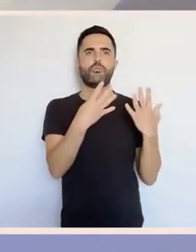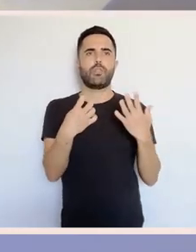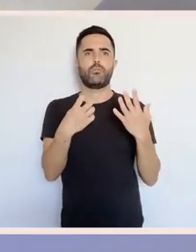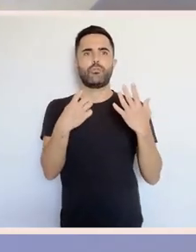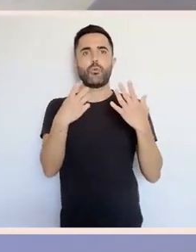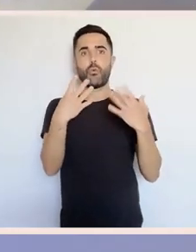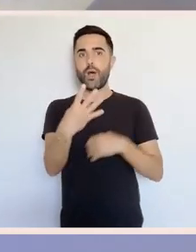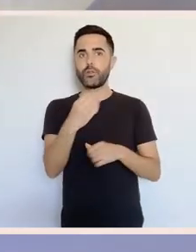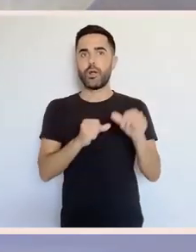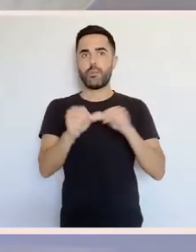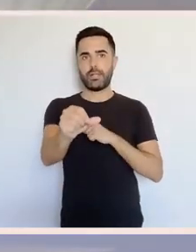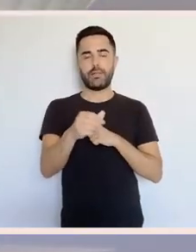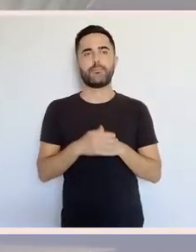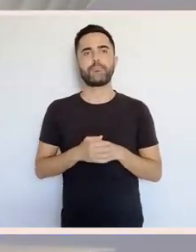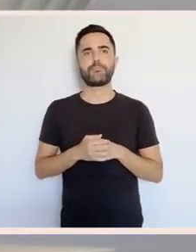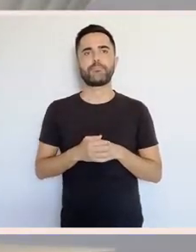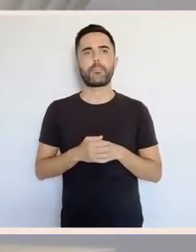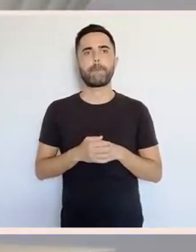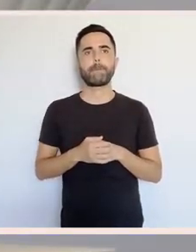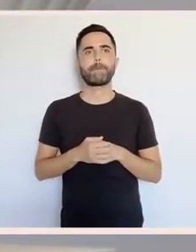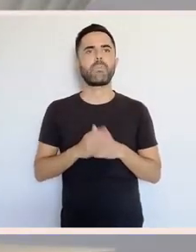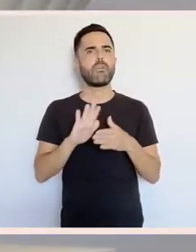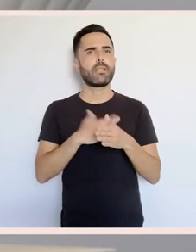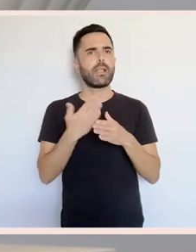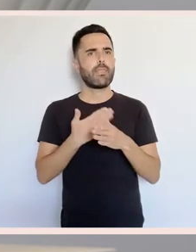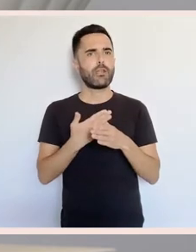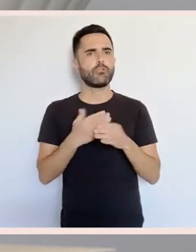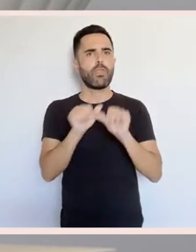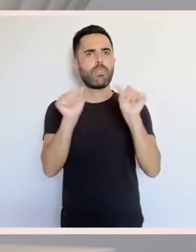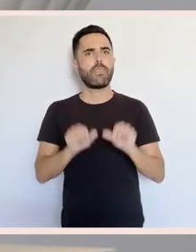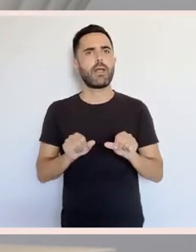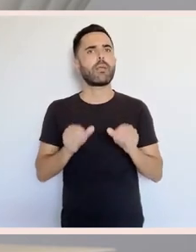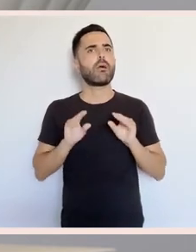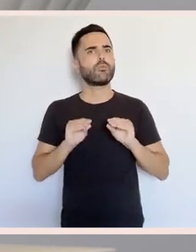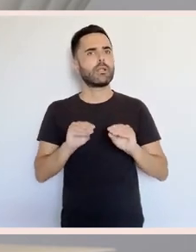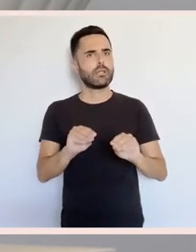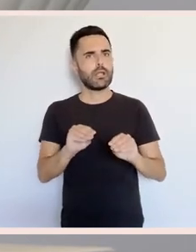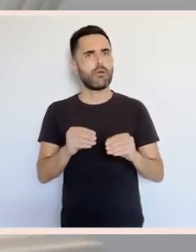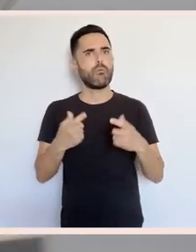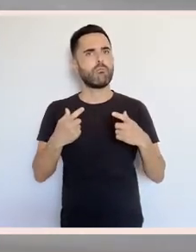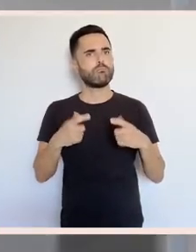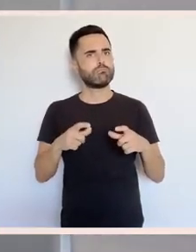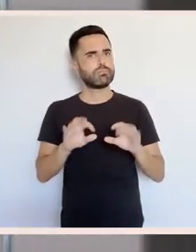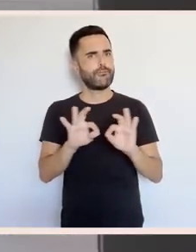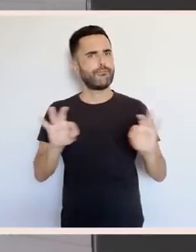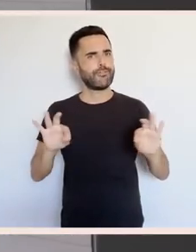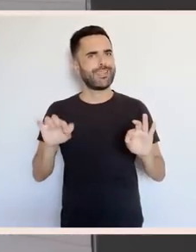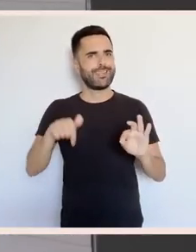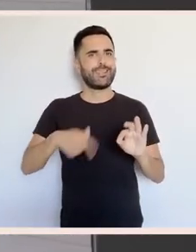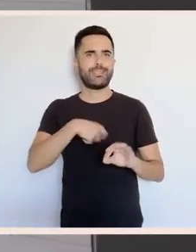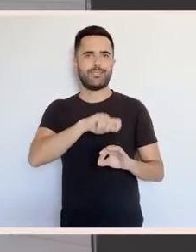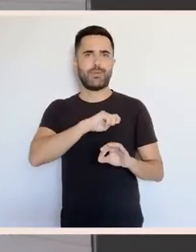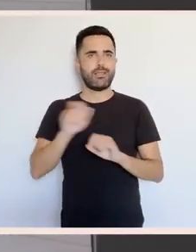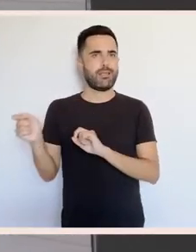que introduza louza fina en España e que é capaz de facer competencia. Fronte a cerámica popular, que seria de barro de hiriado, e esa cara